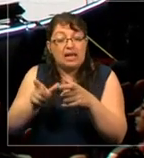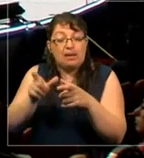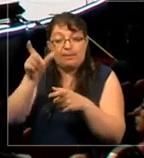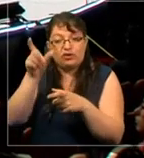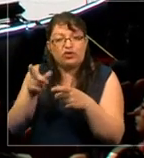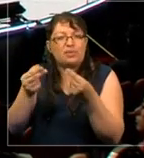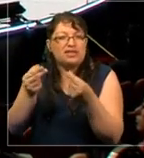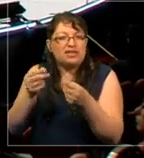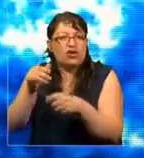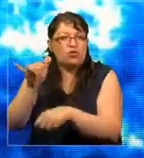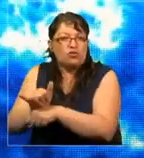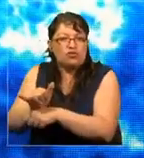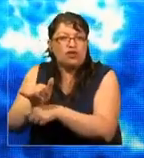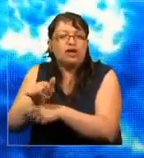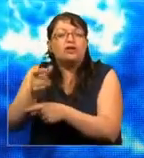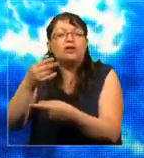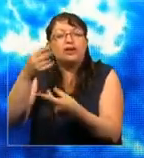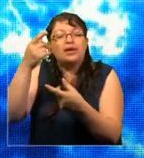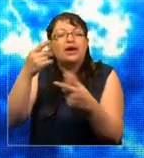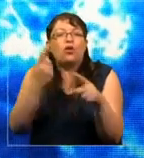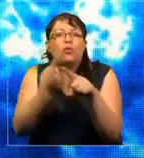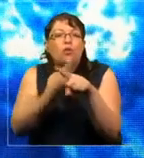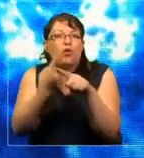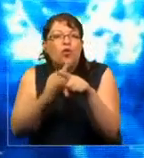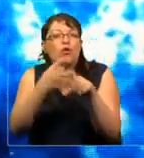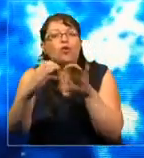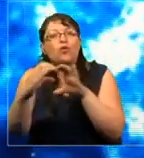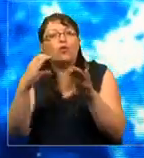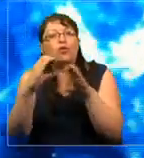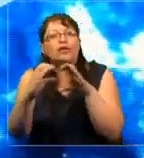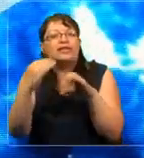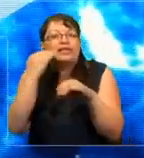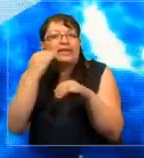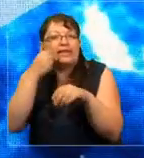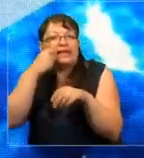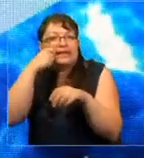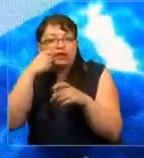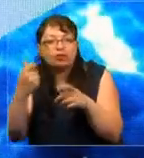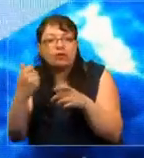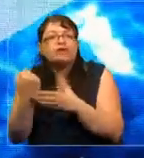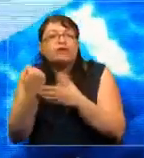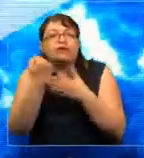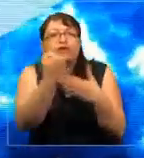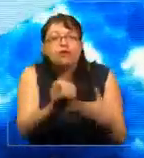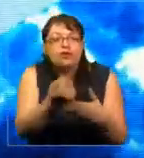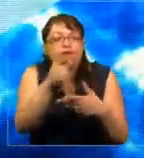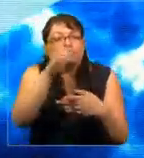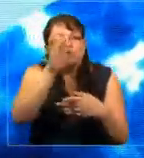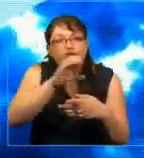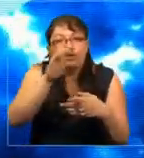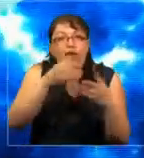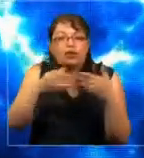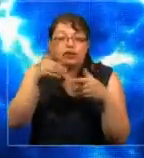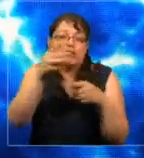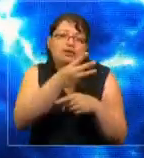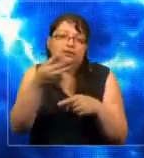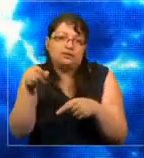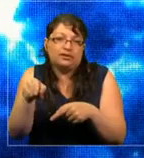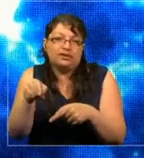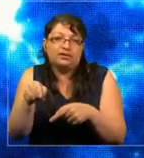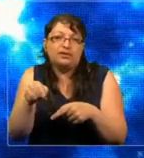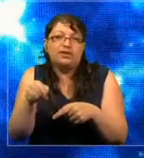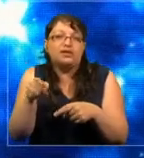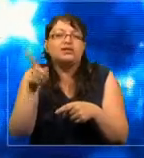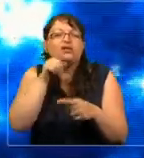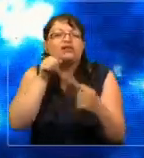humana con esa persona y ayudarla a navegar el proceso que esa persona tiene en estas páginas. Al final,